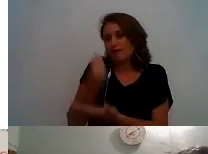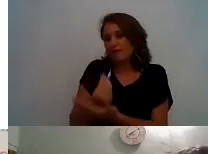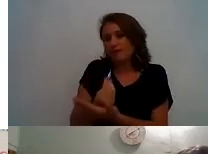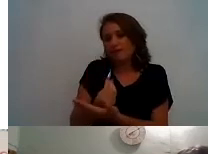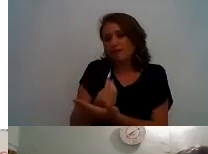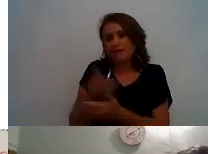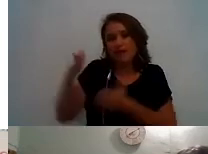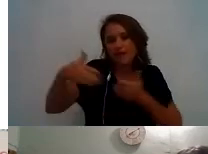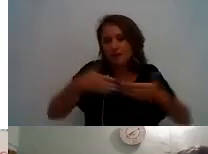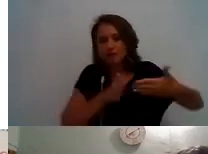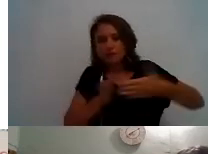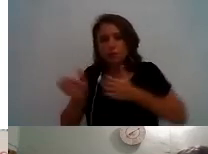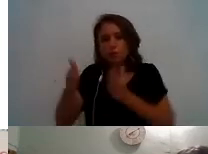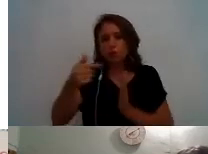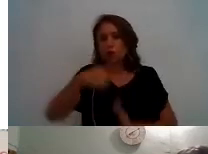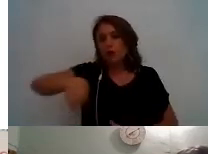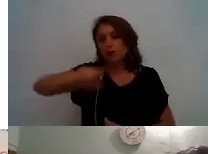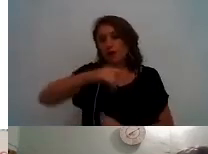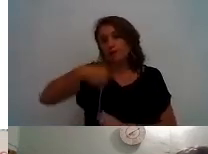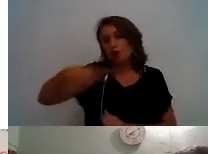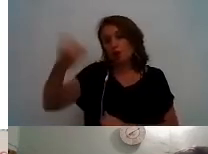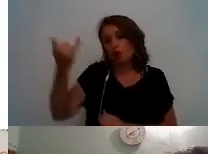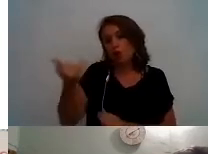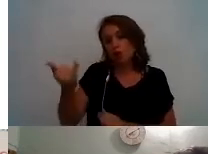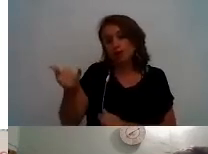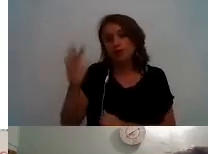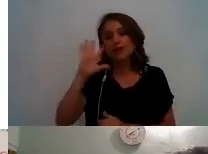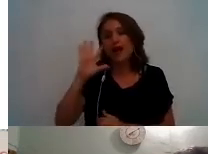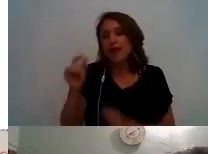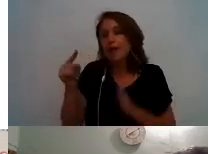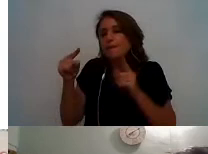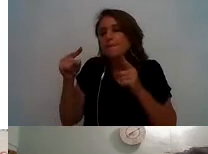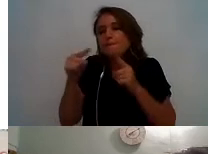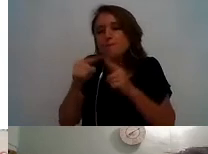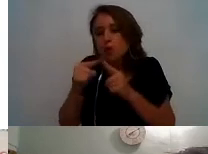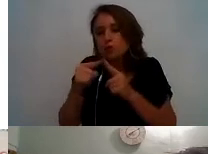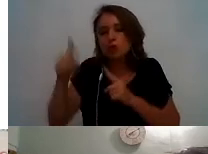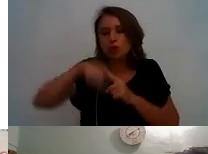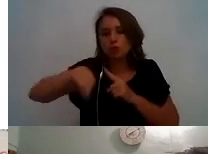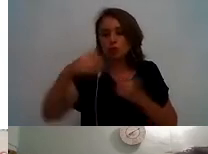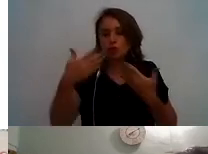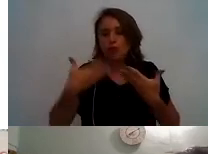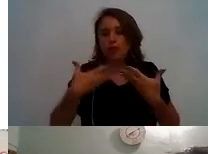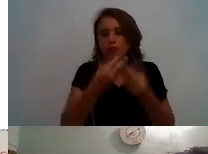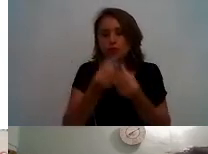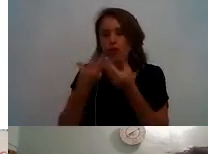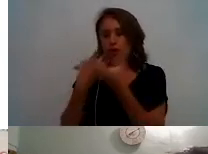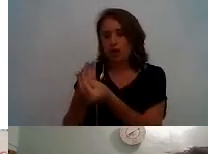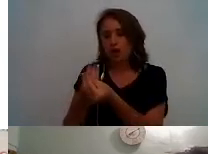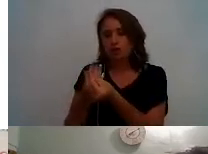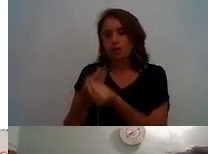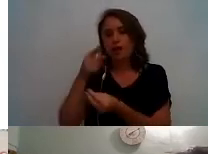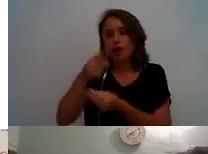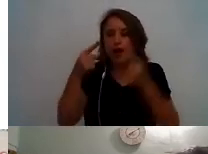muchas cosas que digamos que afectan pero hay algún algún punto en el cual nosotros podemos hacer algo y es ahí donde hace poco